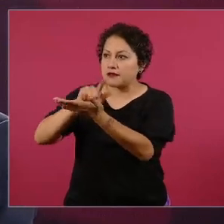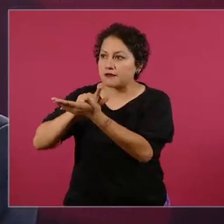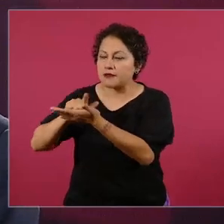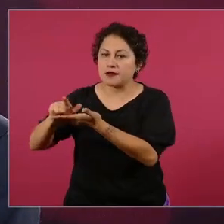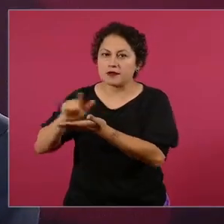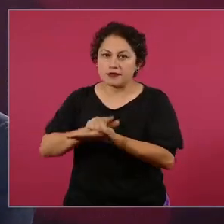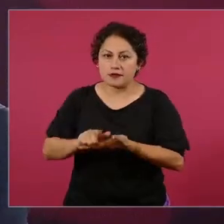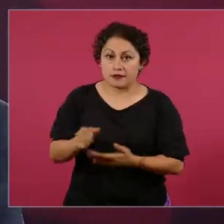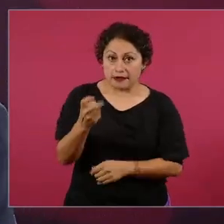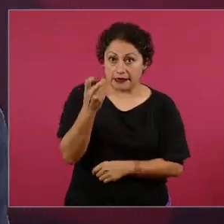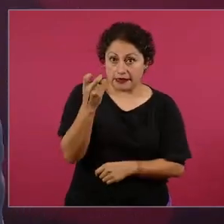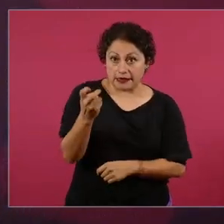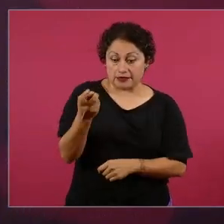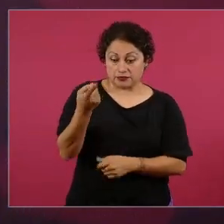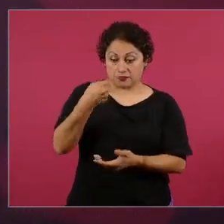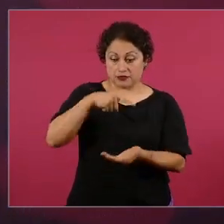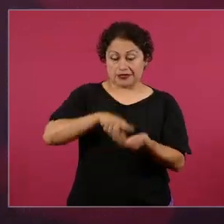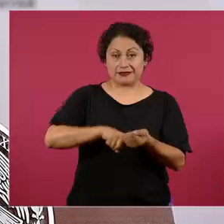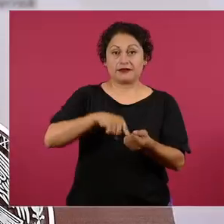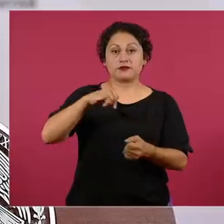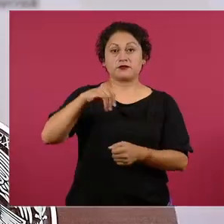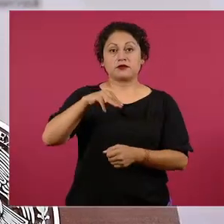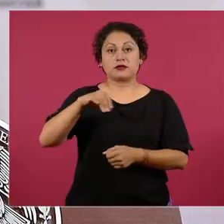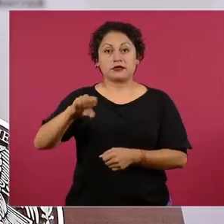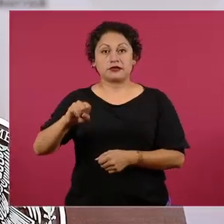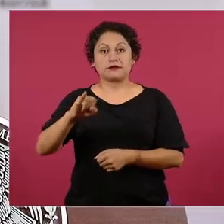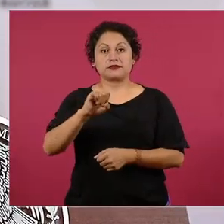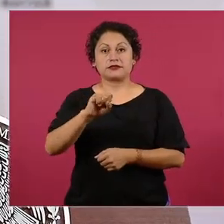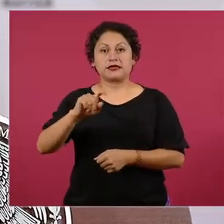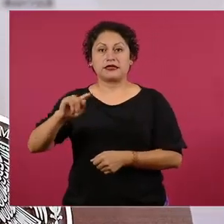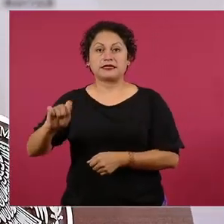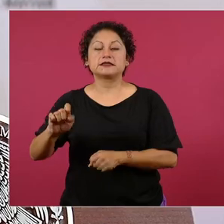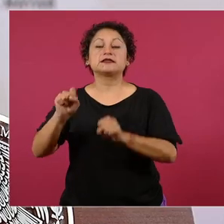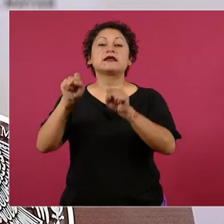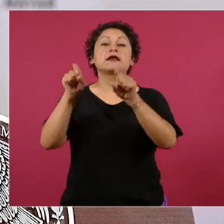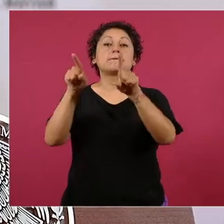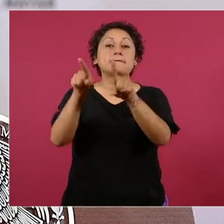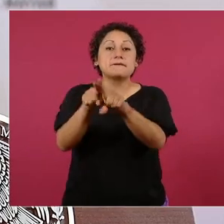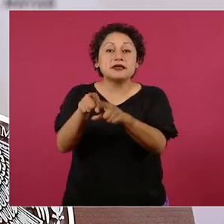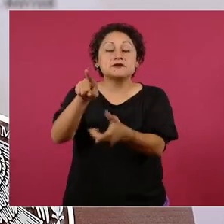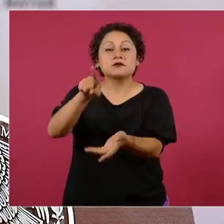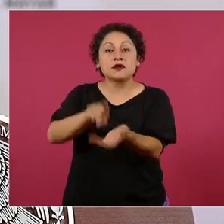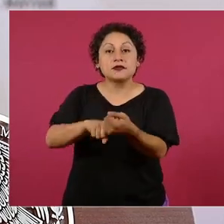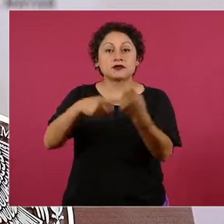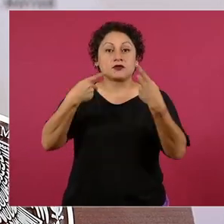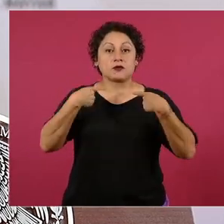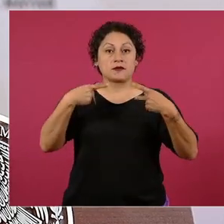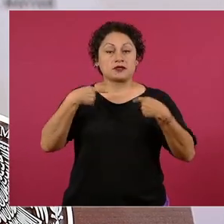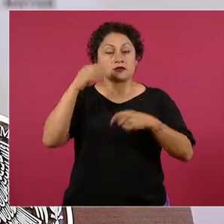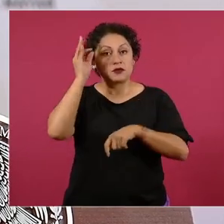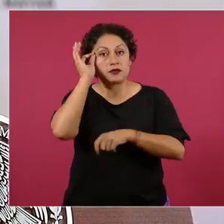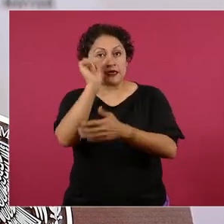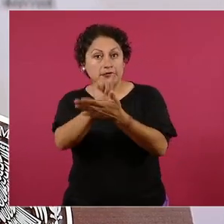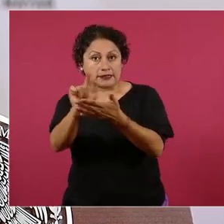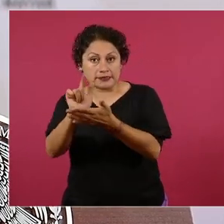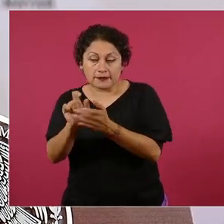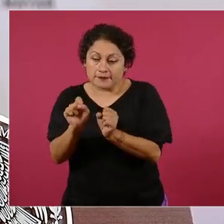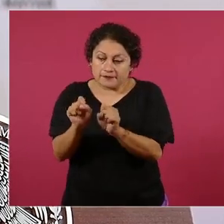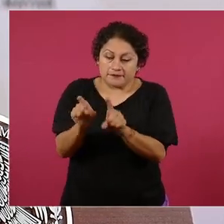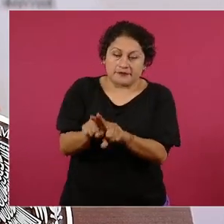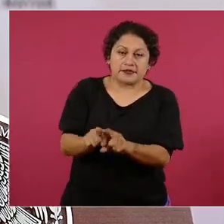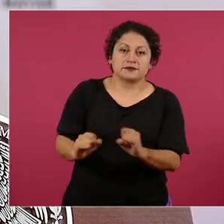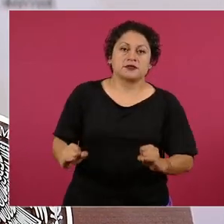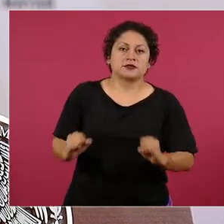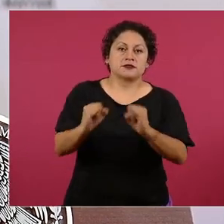en el Issste, se hace con personal institucional, es decir, lo hace la propia institución, porque eso evita un tema